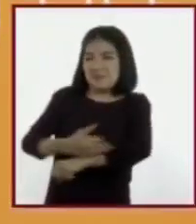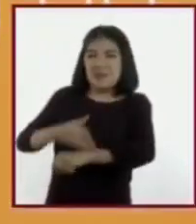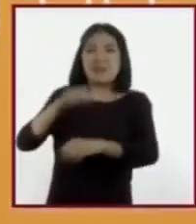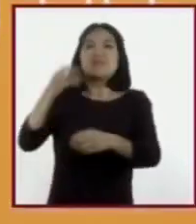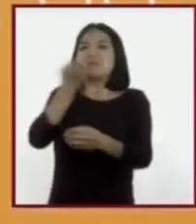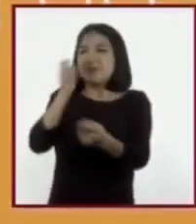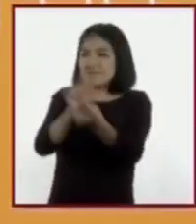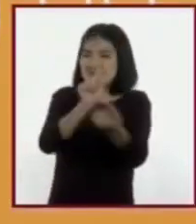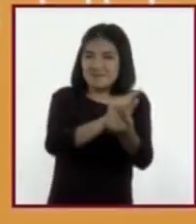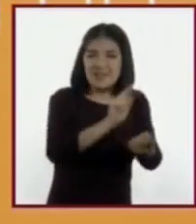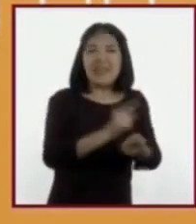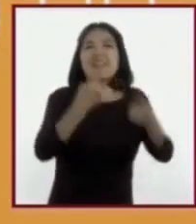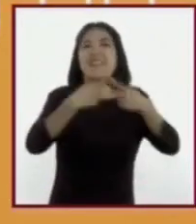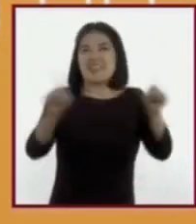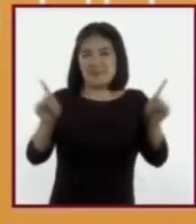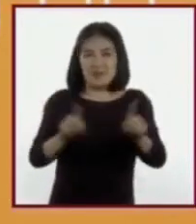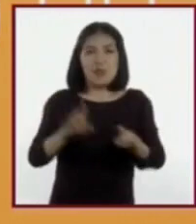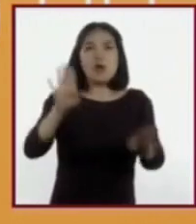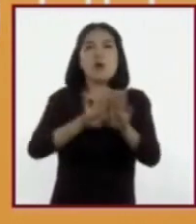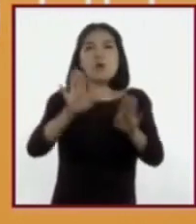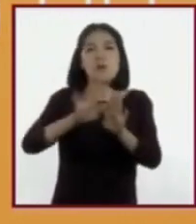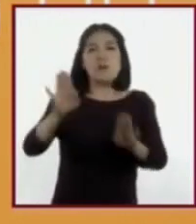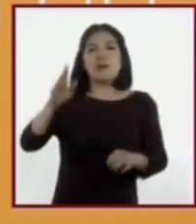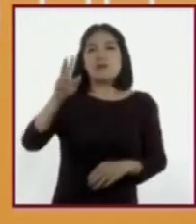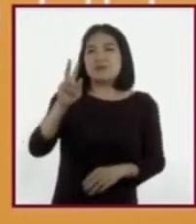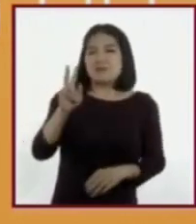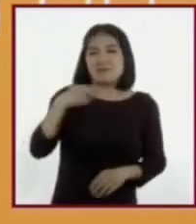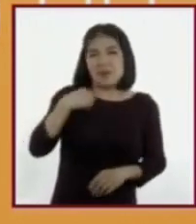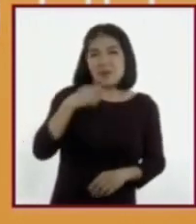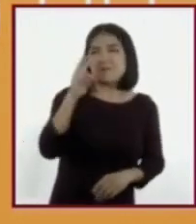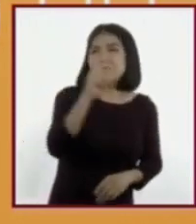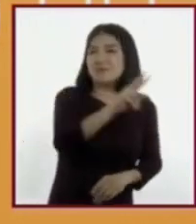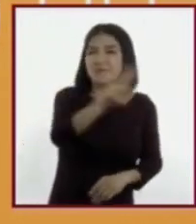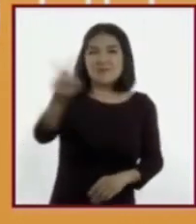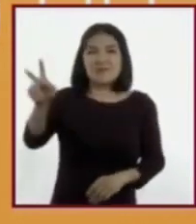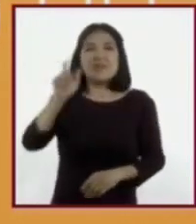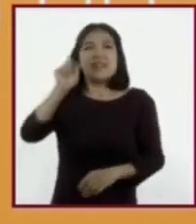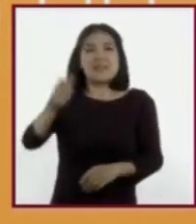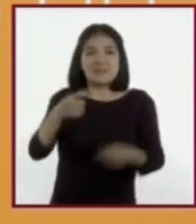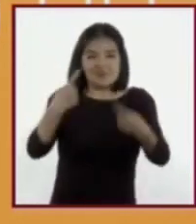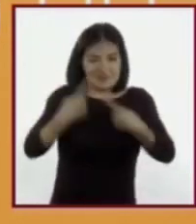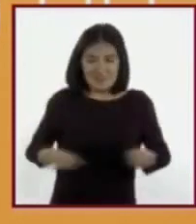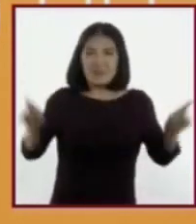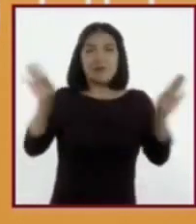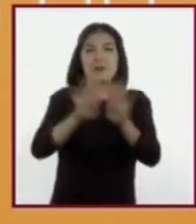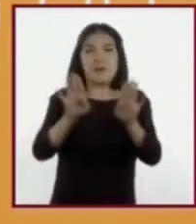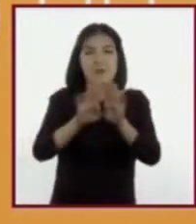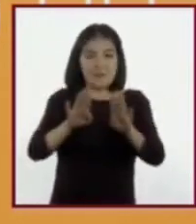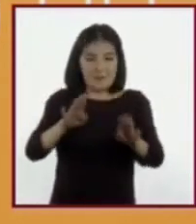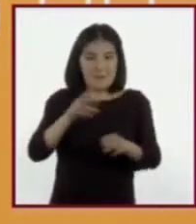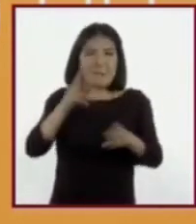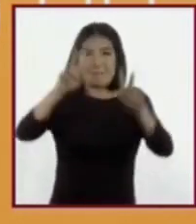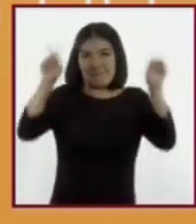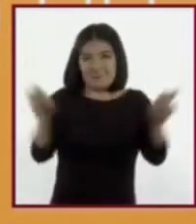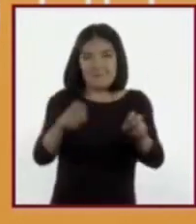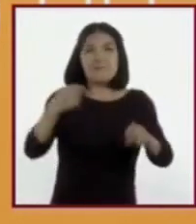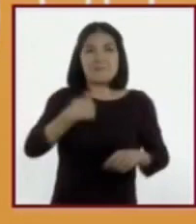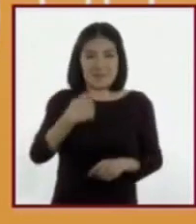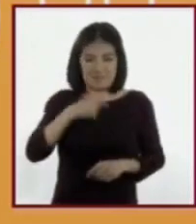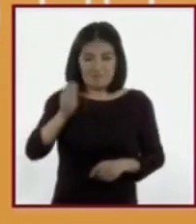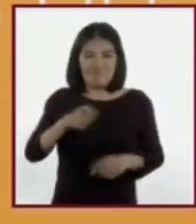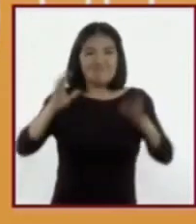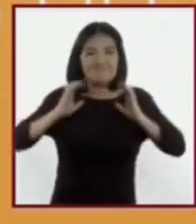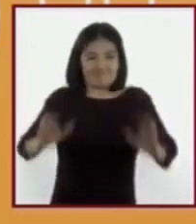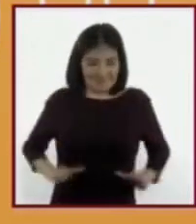Un aspecto que hace su aparición muy evidente es la sexualidad. Empieza a ser una experiencia personal nueva.